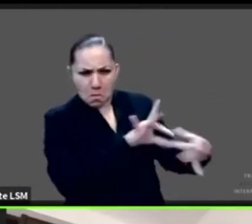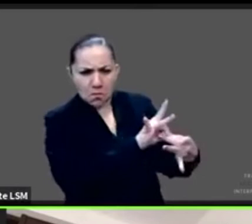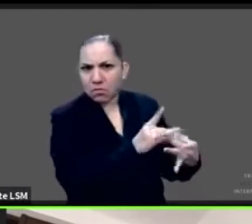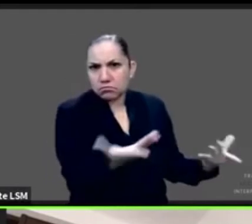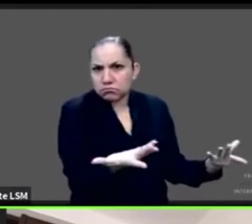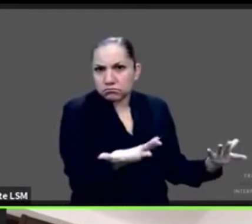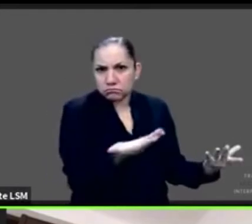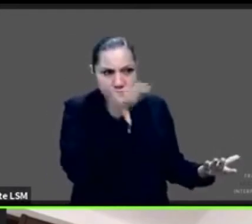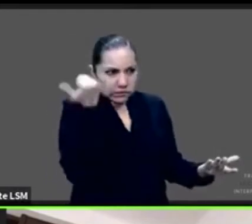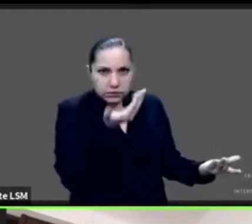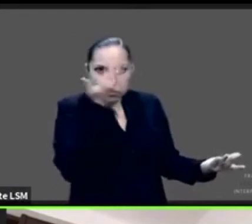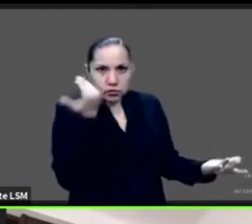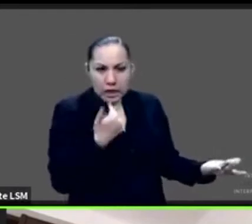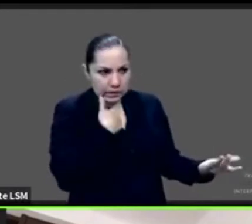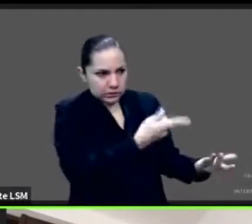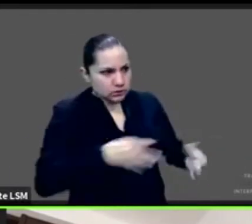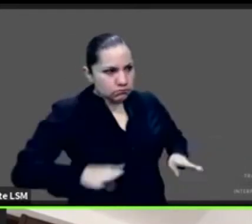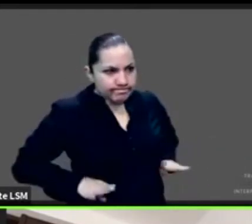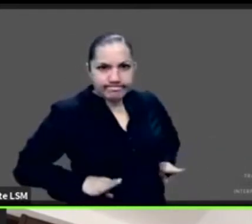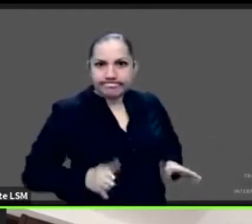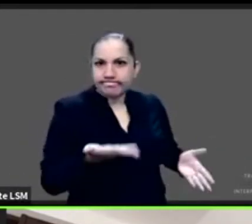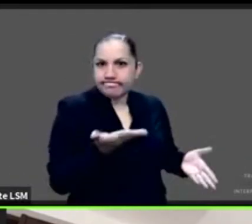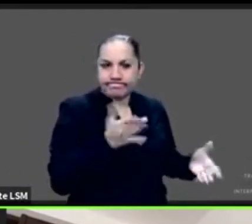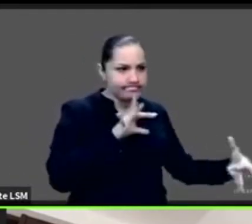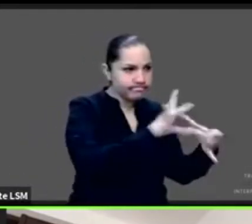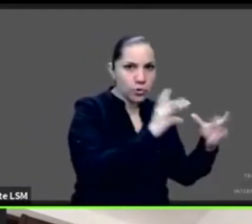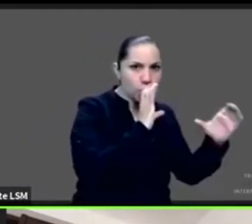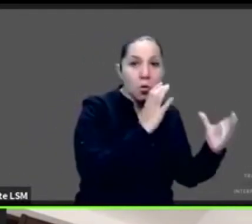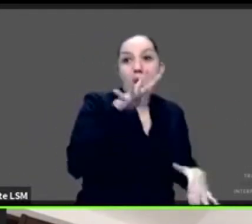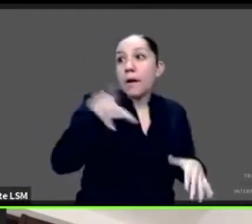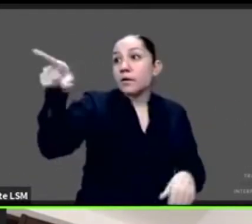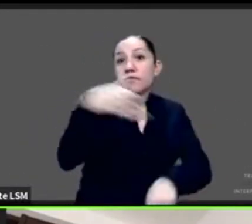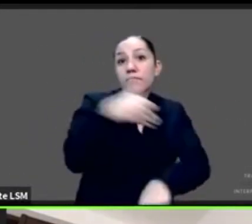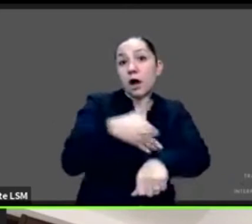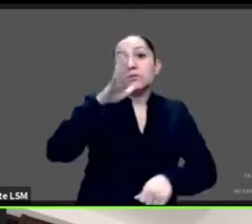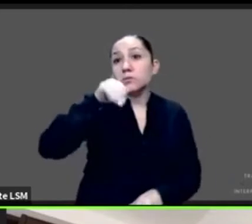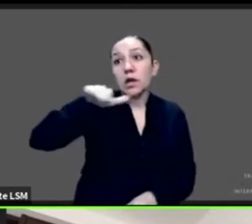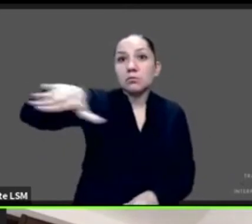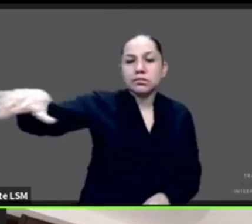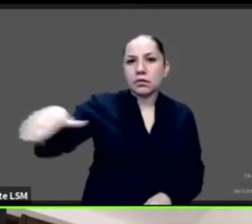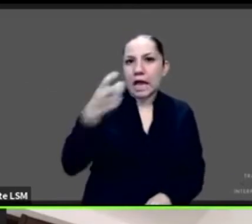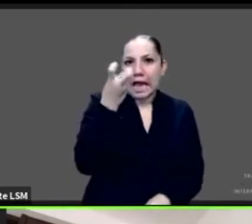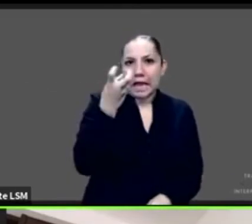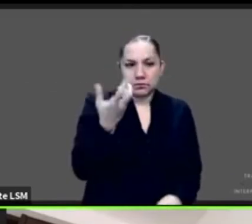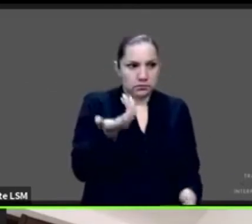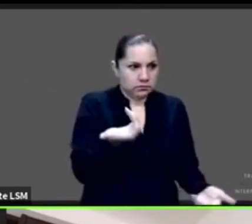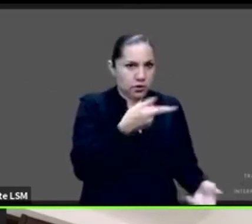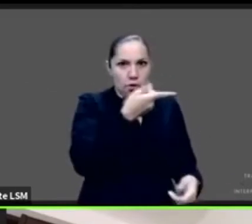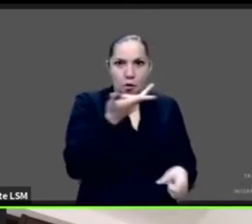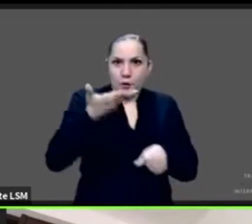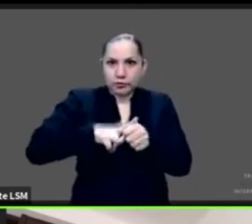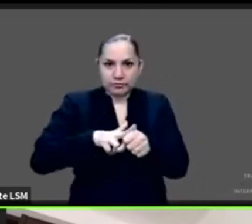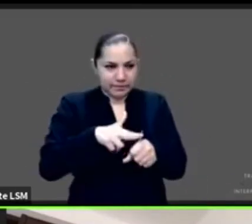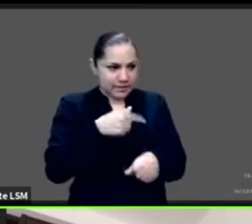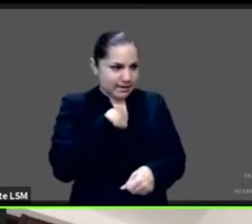y no hay forma de tener este vínculo. Entonces, el coaxiliar de salud sería este